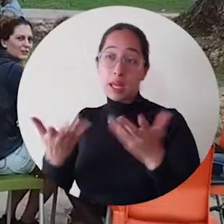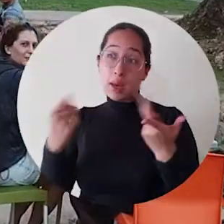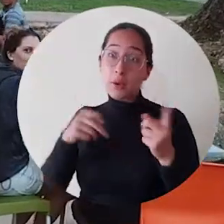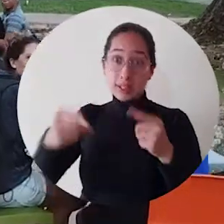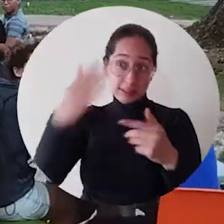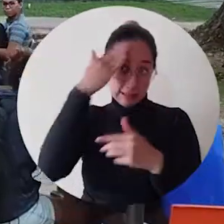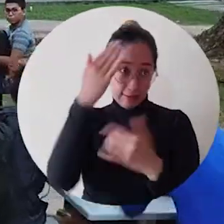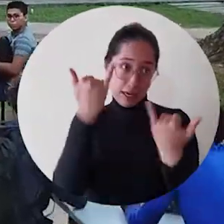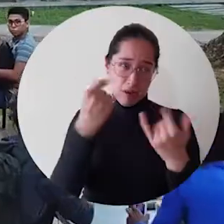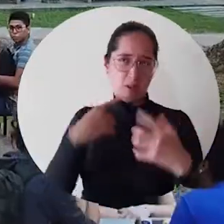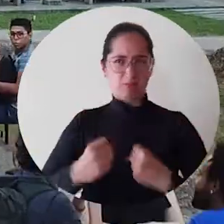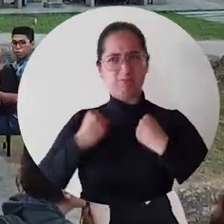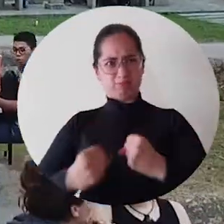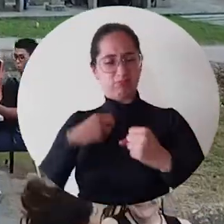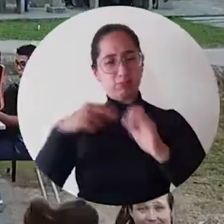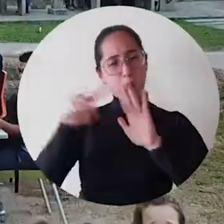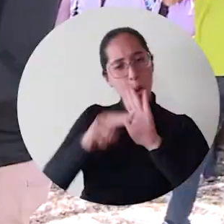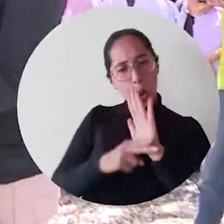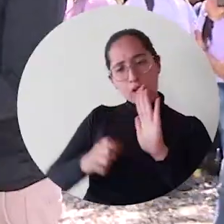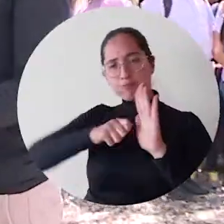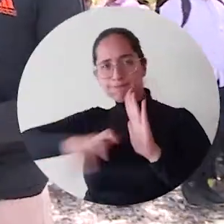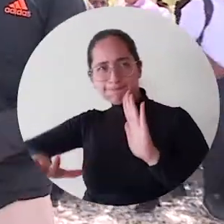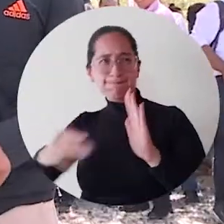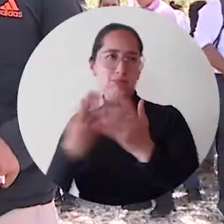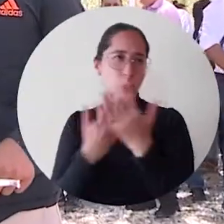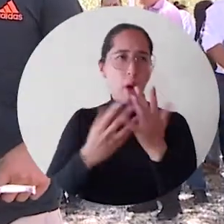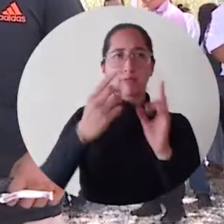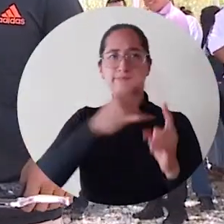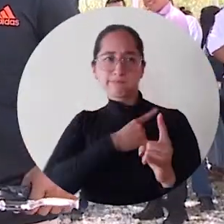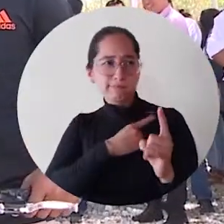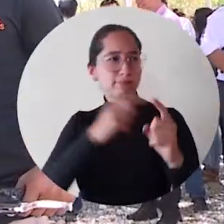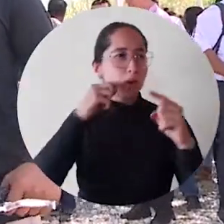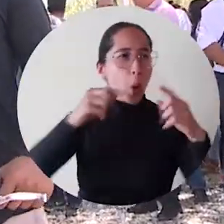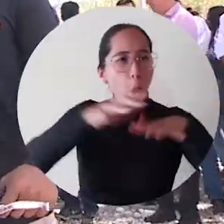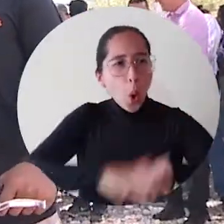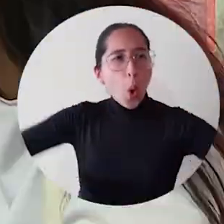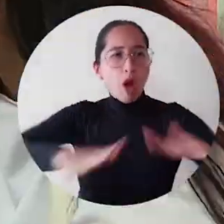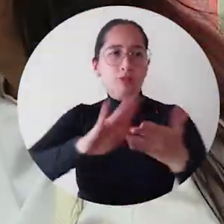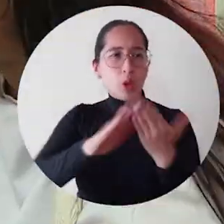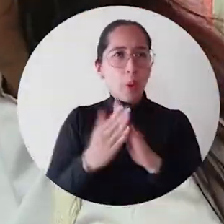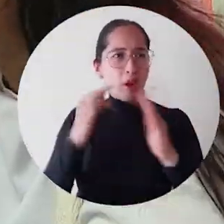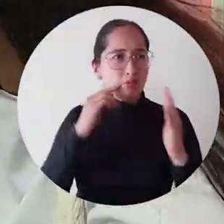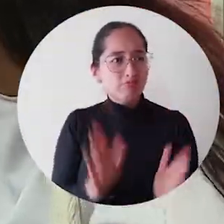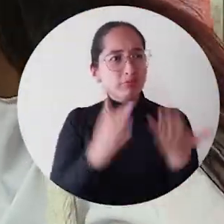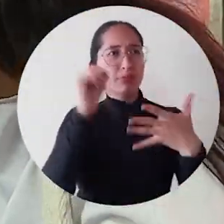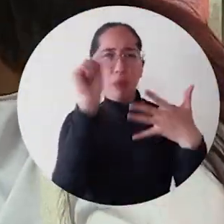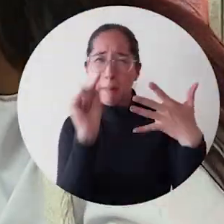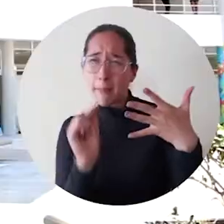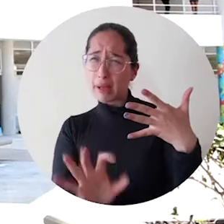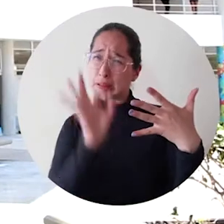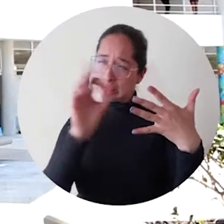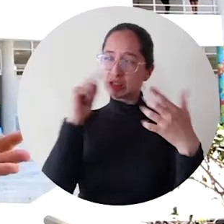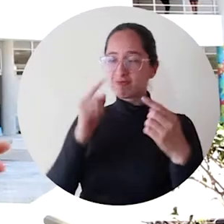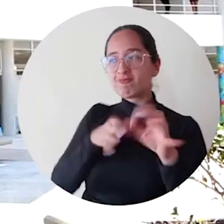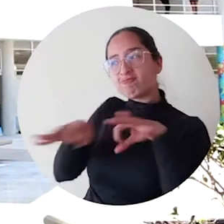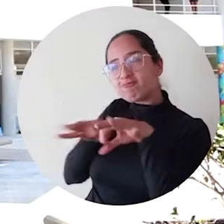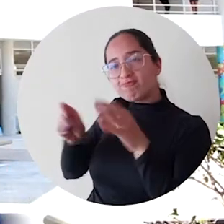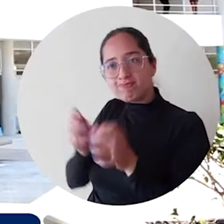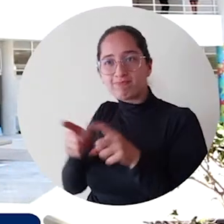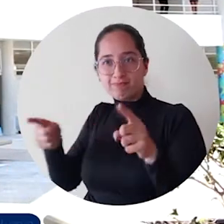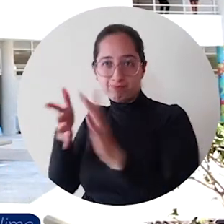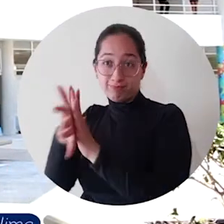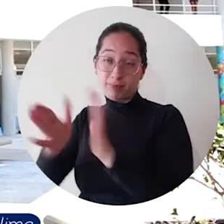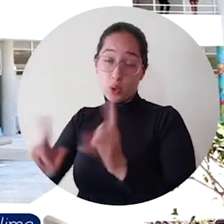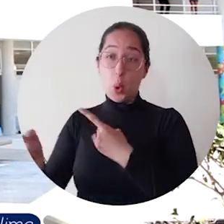políticas, estrategias y espacios que propenden por el bienestar de la comunidad universitaria desde diversos ámbitos. En el caso de la